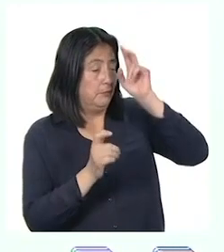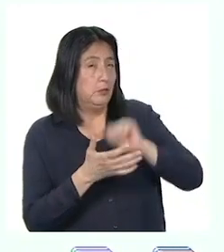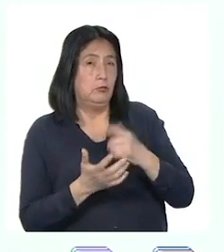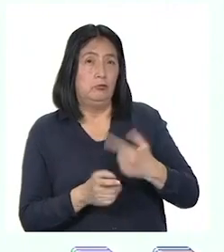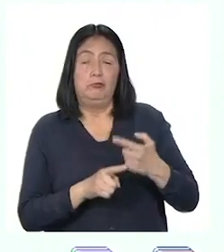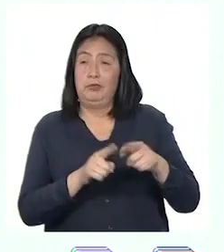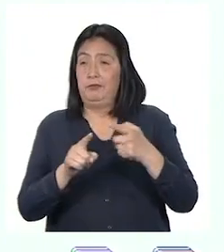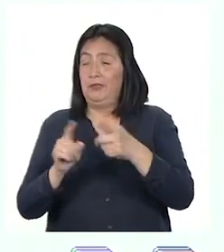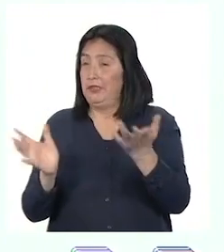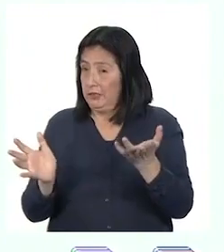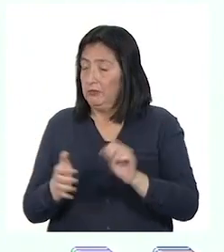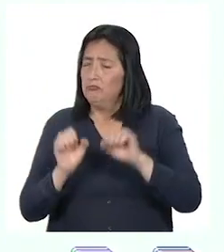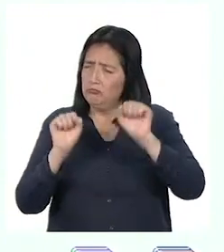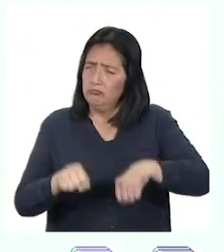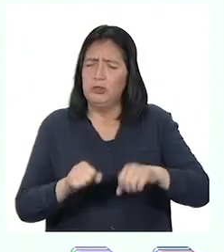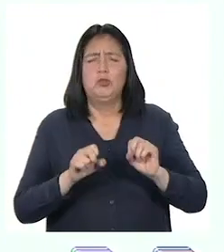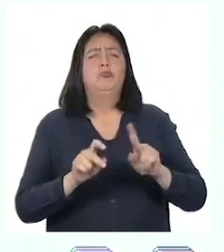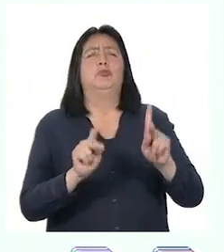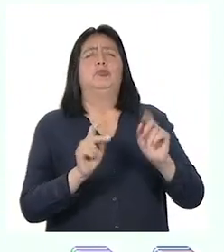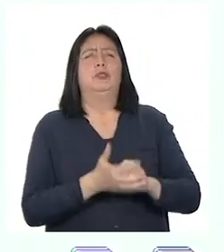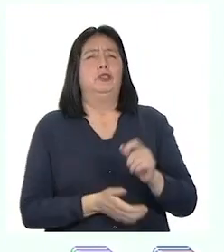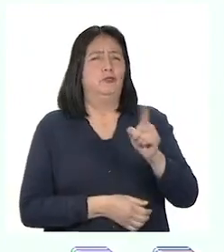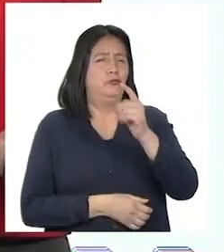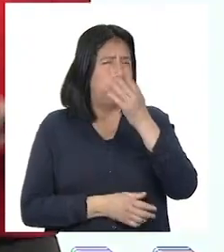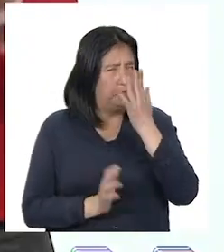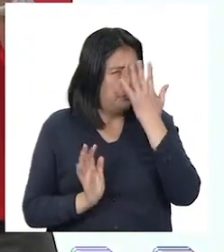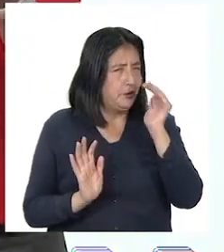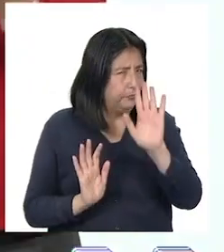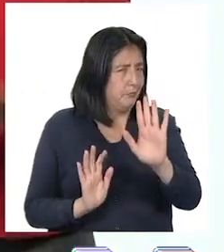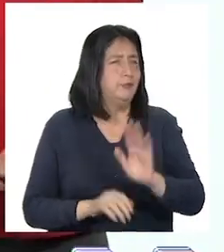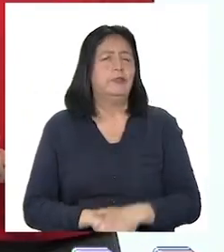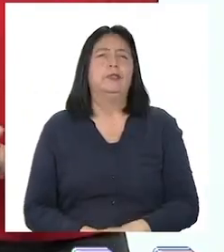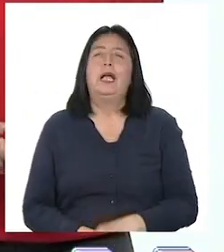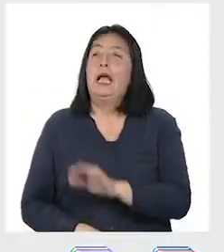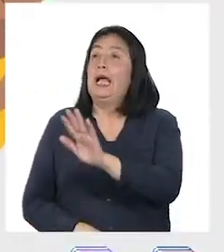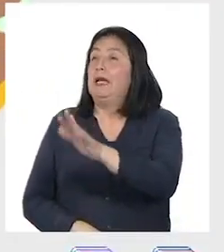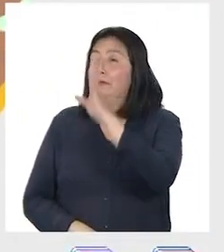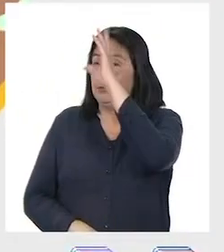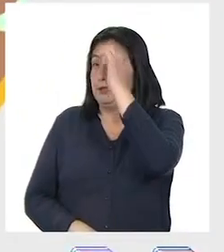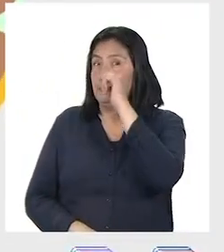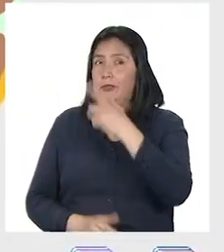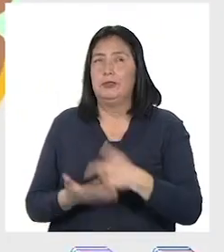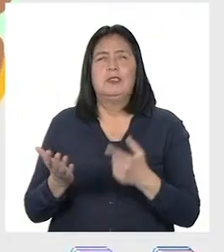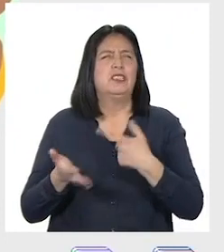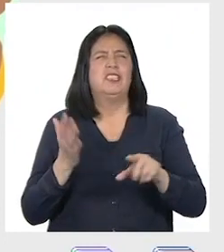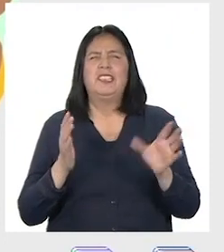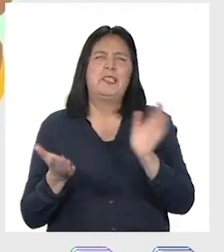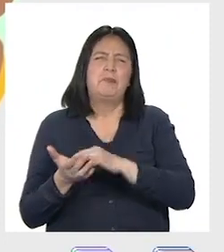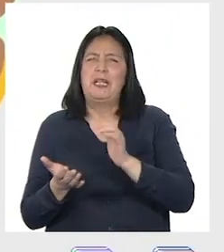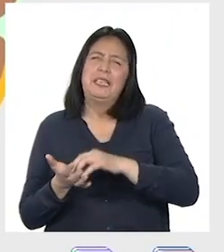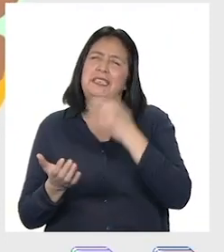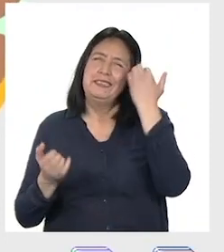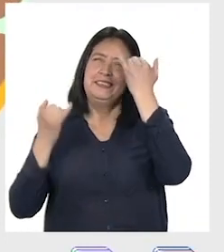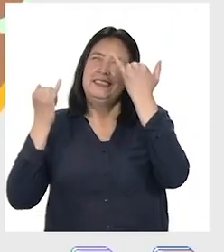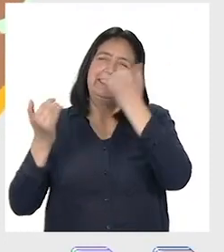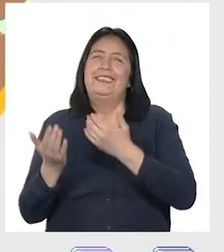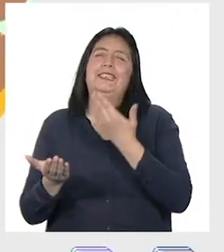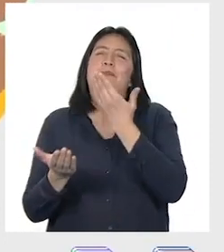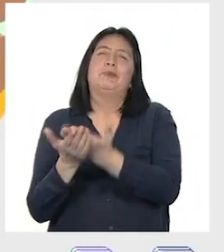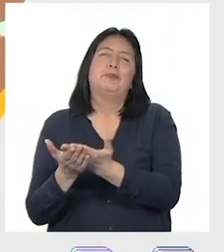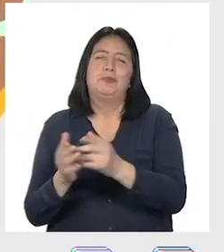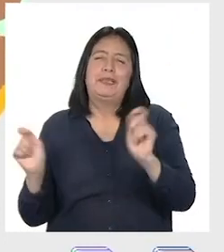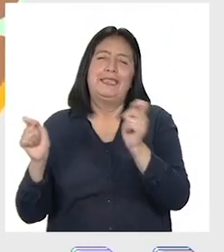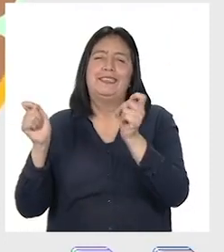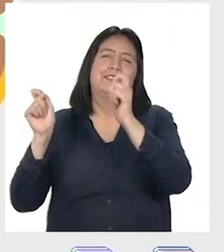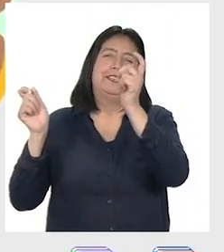de manera distinta es una oportunidad. ¡No lo olviden! Chicas y chicos, ¿qué otras acciones proponen para celebrar las